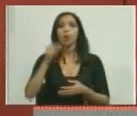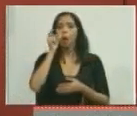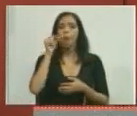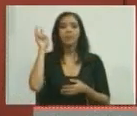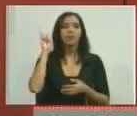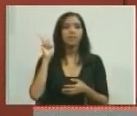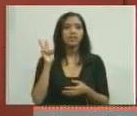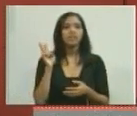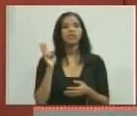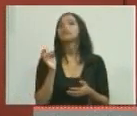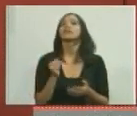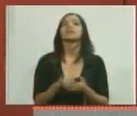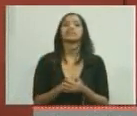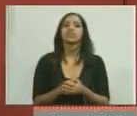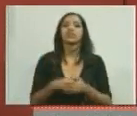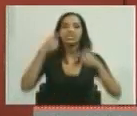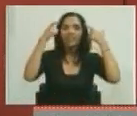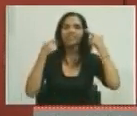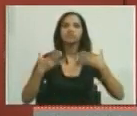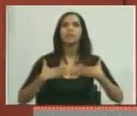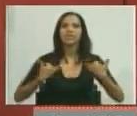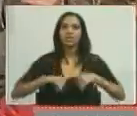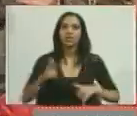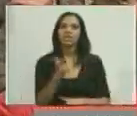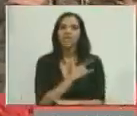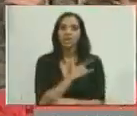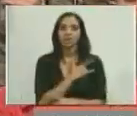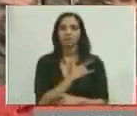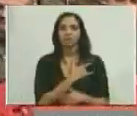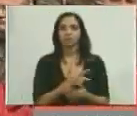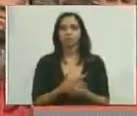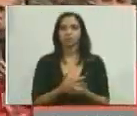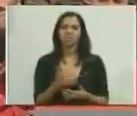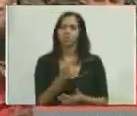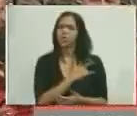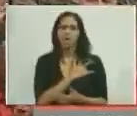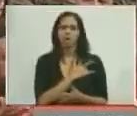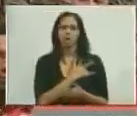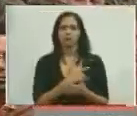especialmente los chavistas. Son mis hijos y los quiero. Y los quiero.